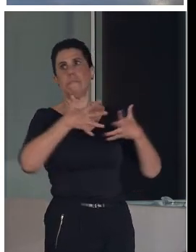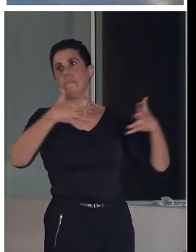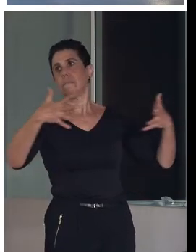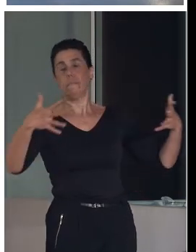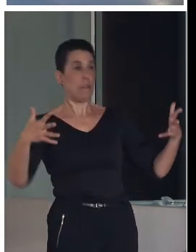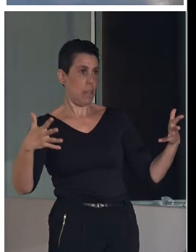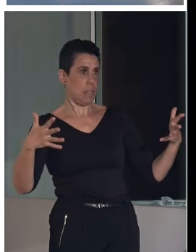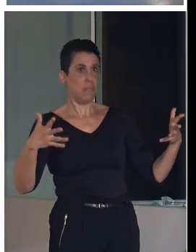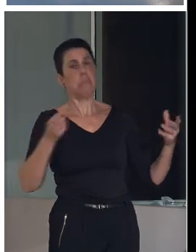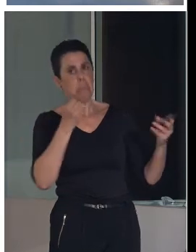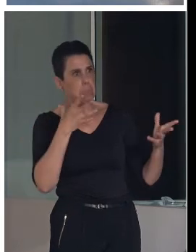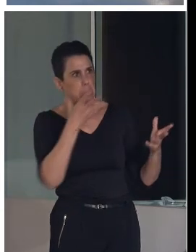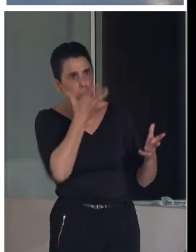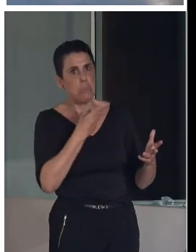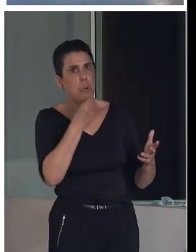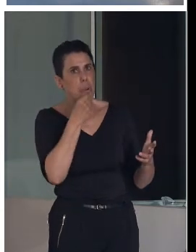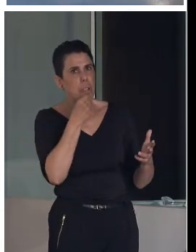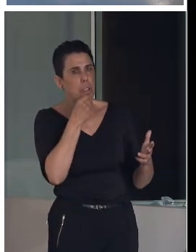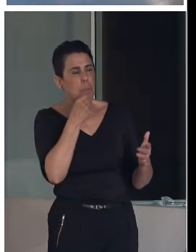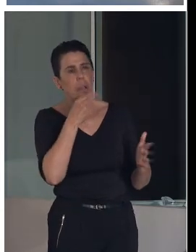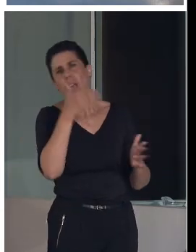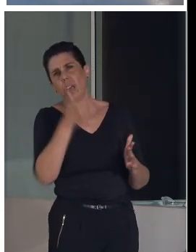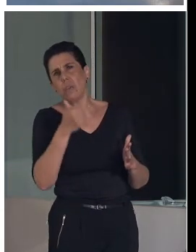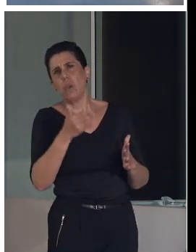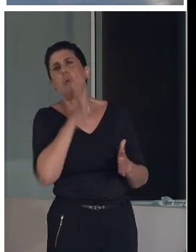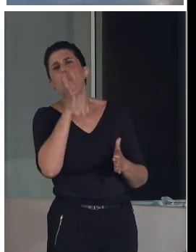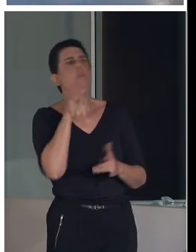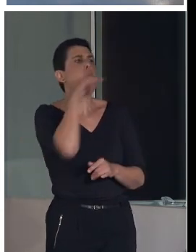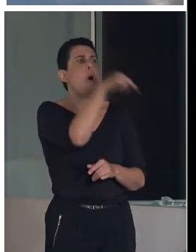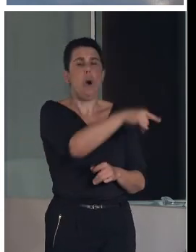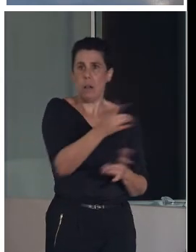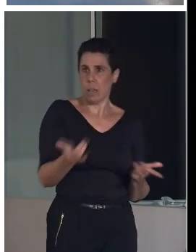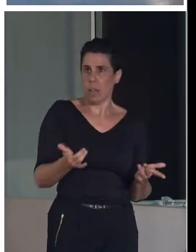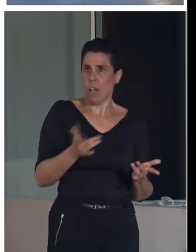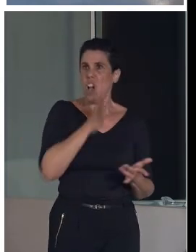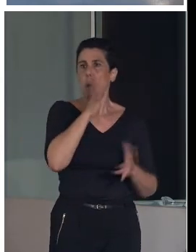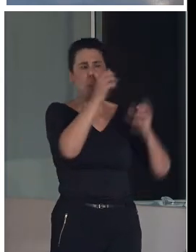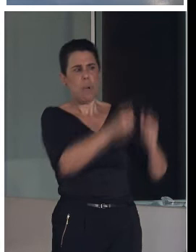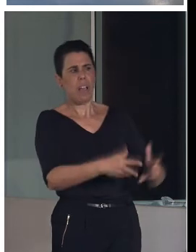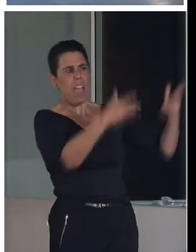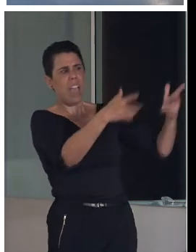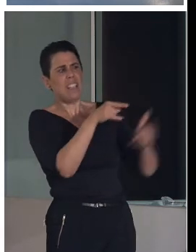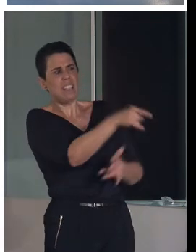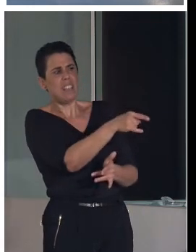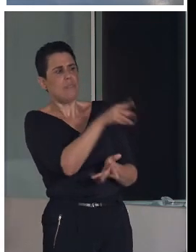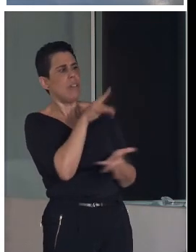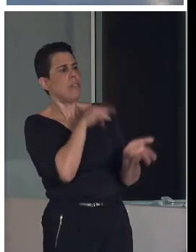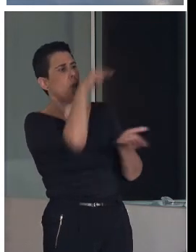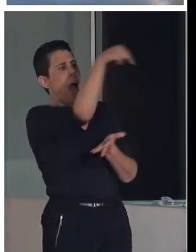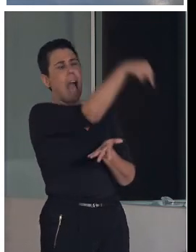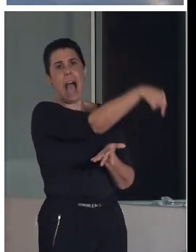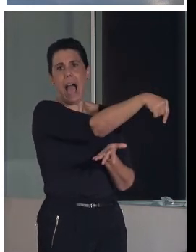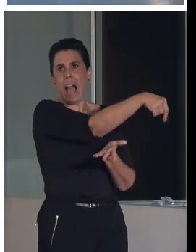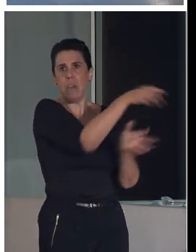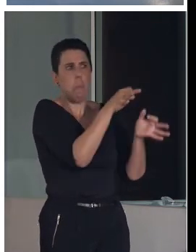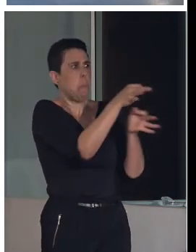importante es por qué están allí. Es decir, ¿por qué está este pedazo de edificio en un sitio que no